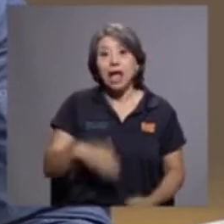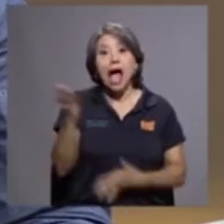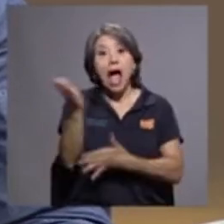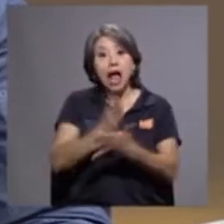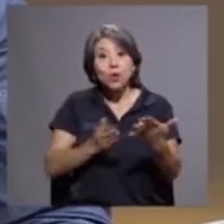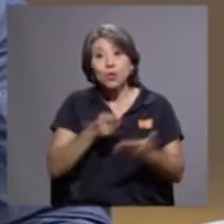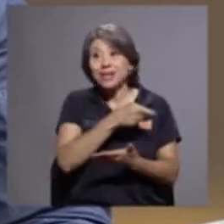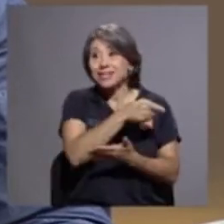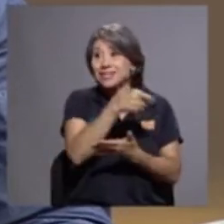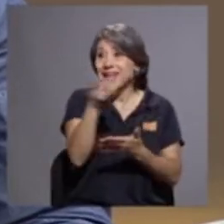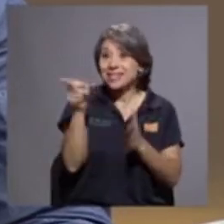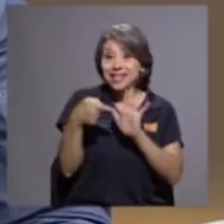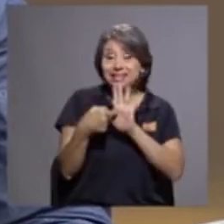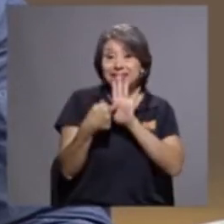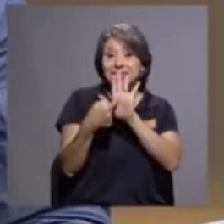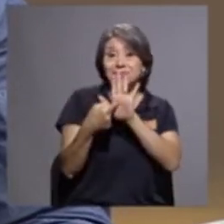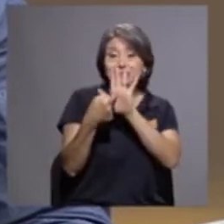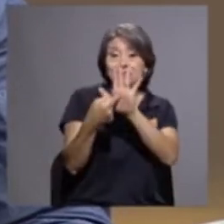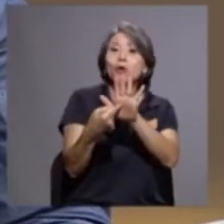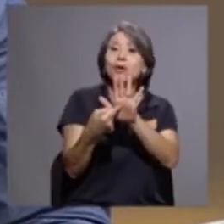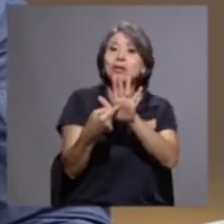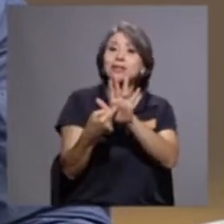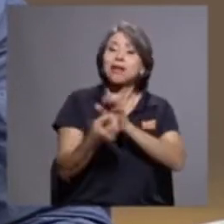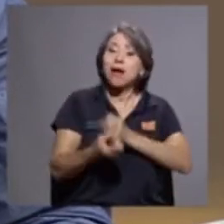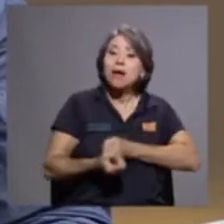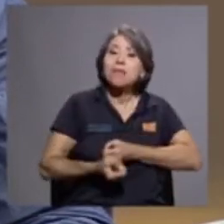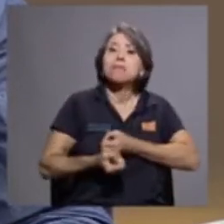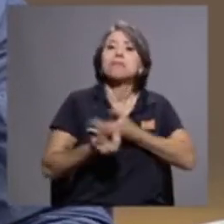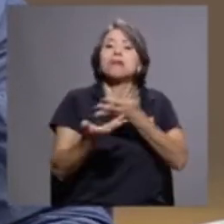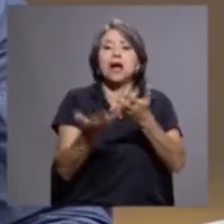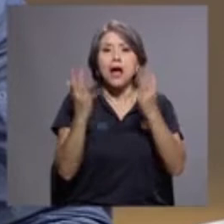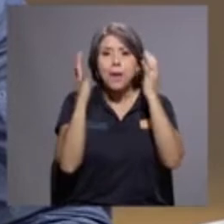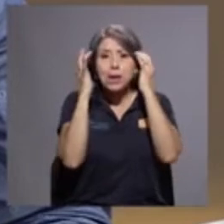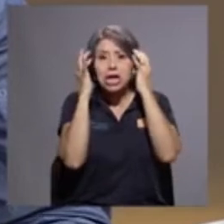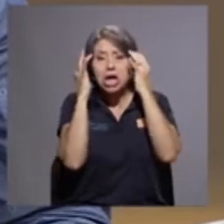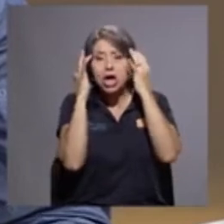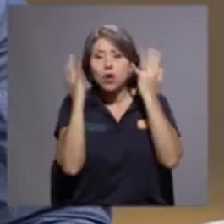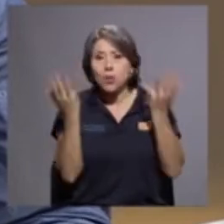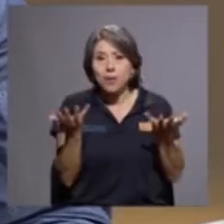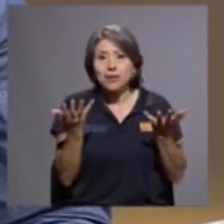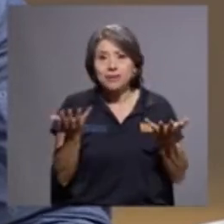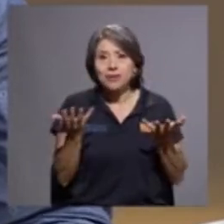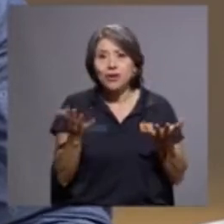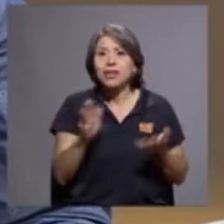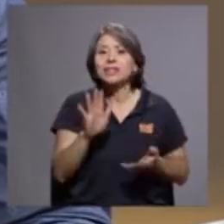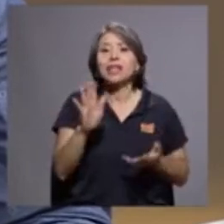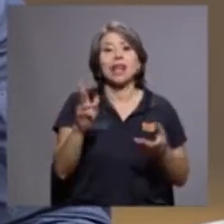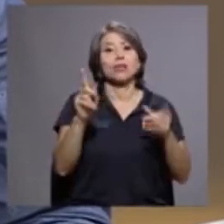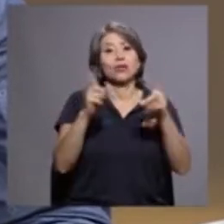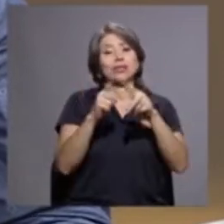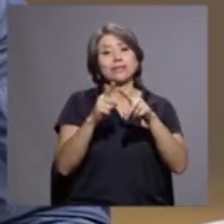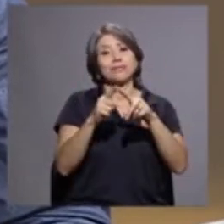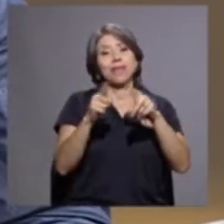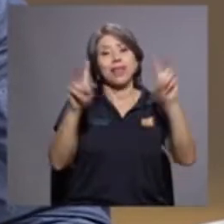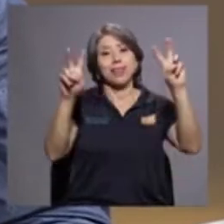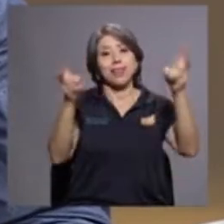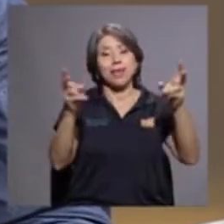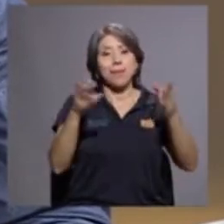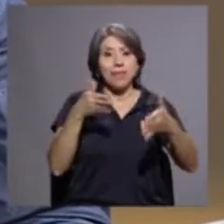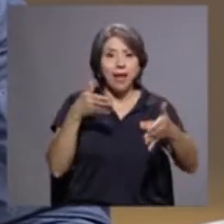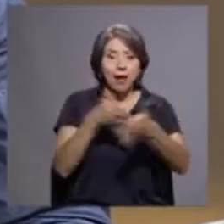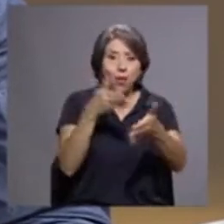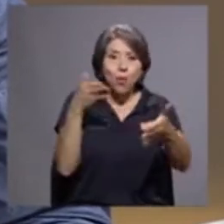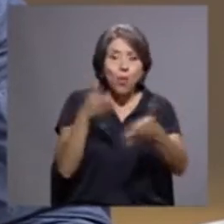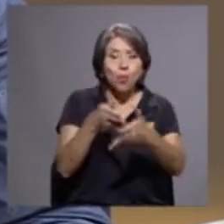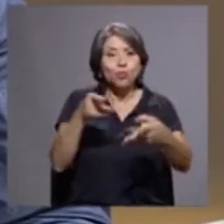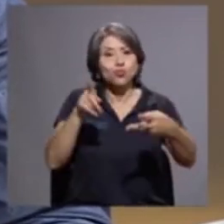están emitiendo las preocupaciones, como lo decíamos hace un rato. Entonces tenemos el tema de acoso, el tema